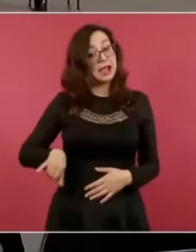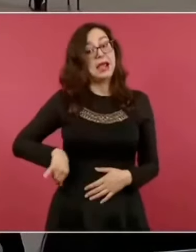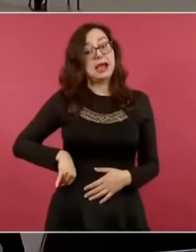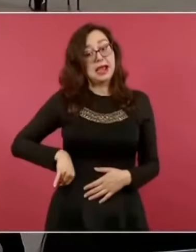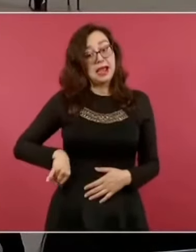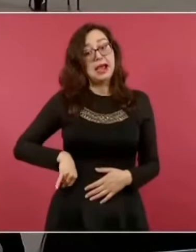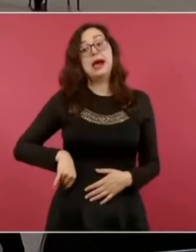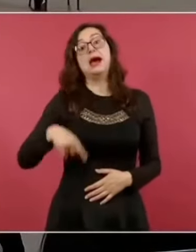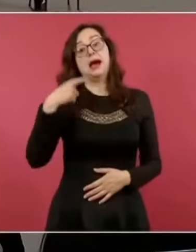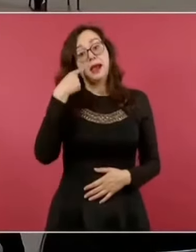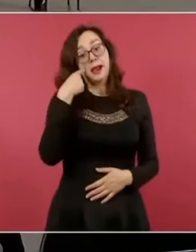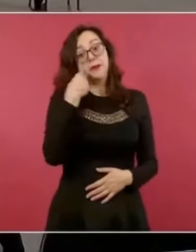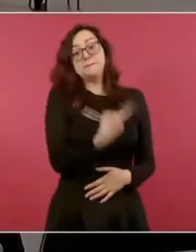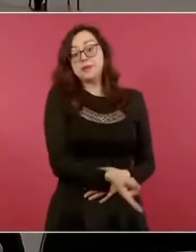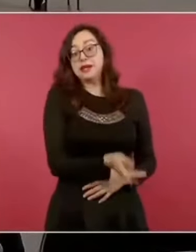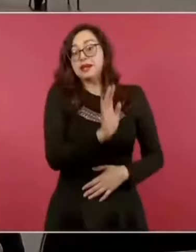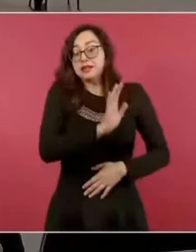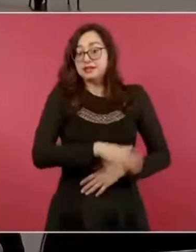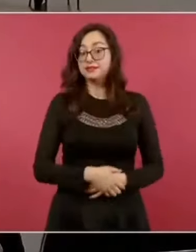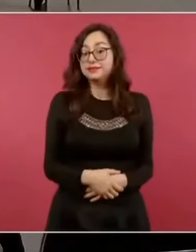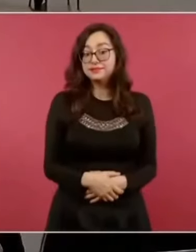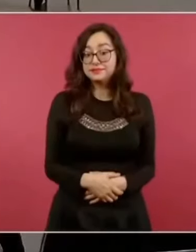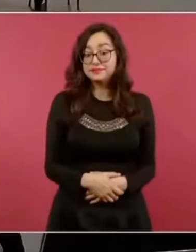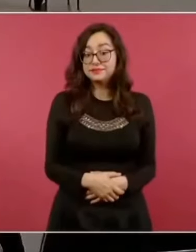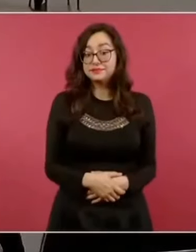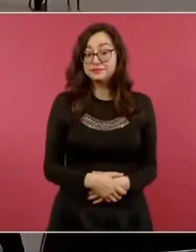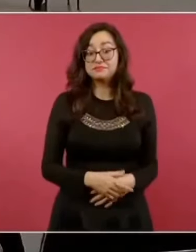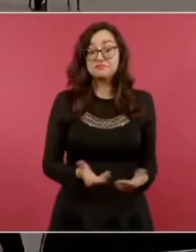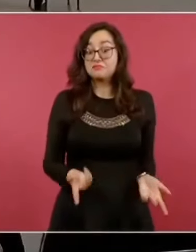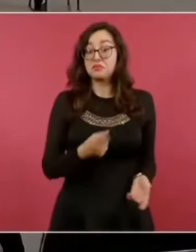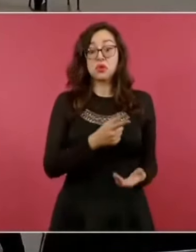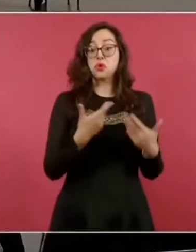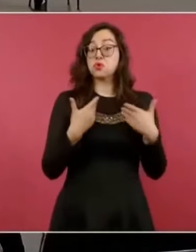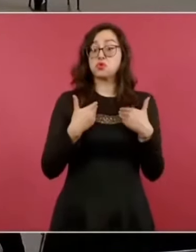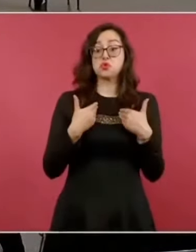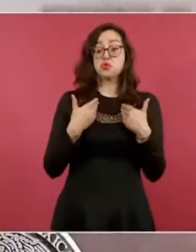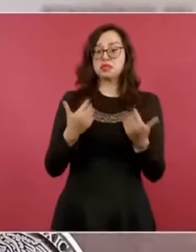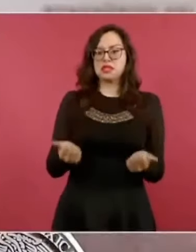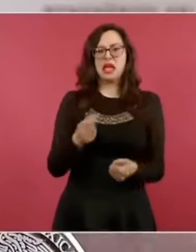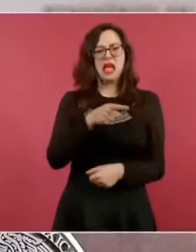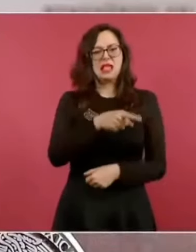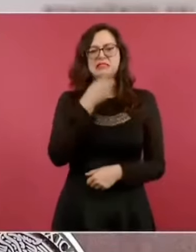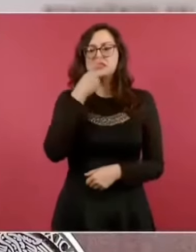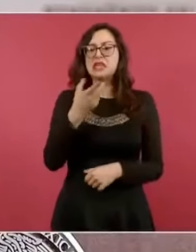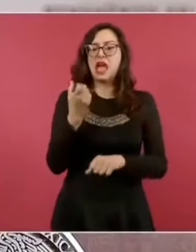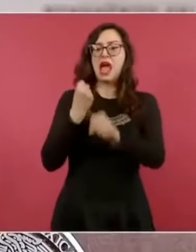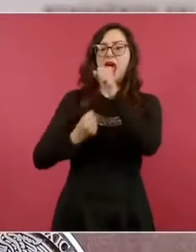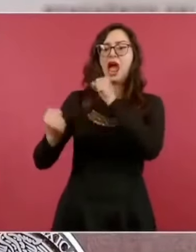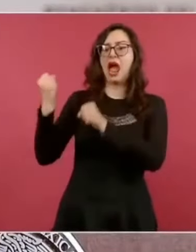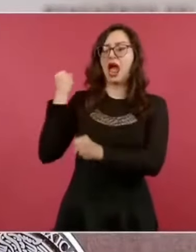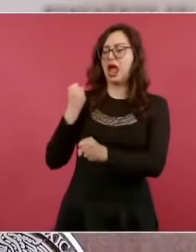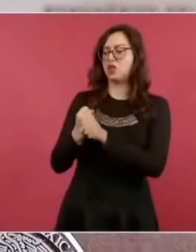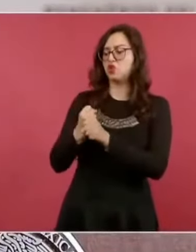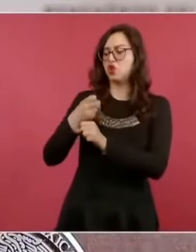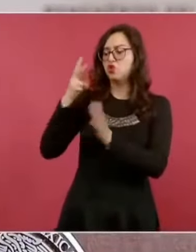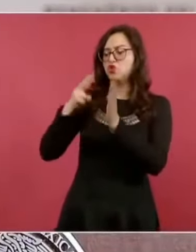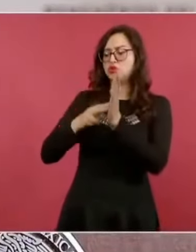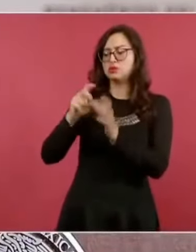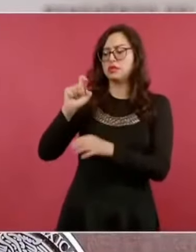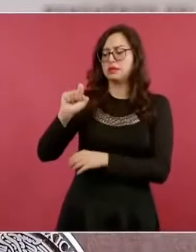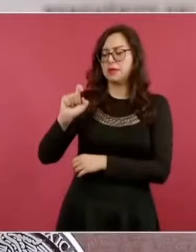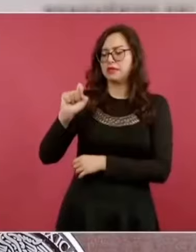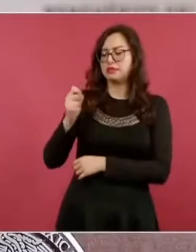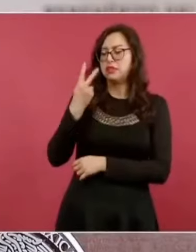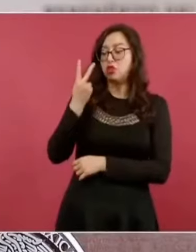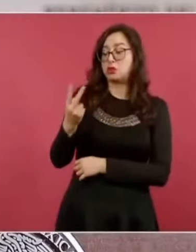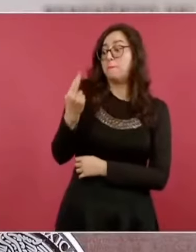Este es solo un ejemplo, nada más para aclarar lo que dice que estuvo a 25 pesos el dólar. Fueron dos días, únicamente dos días,